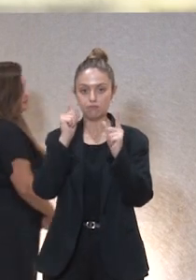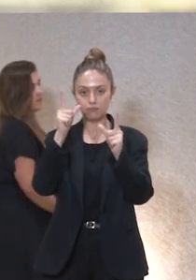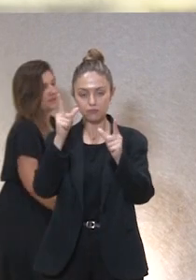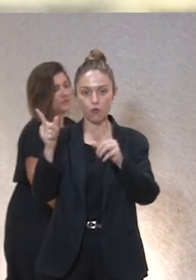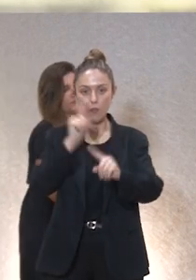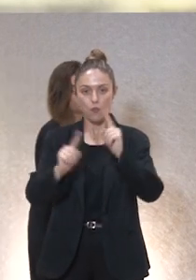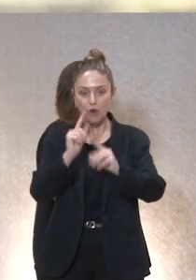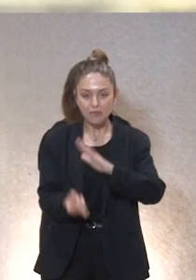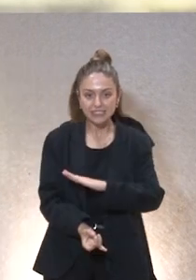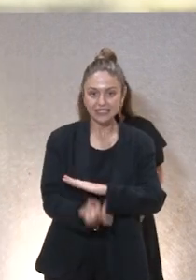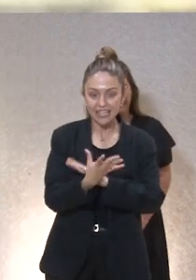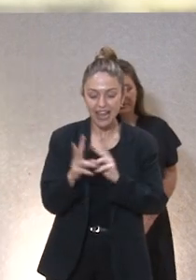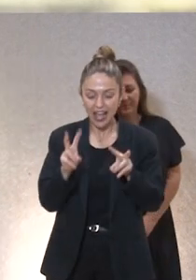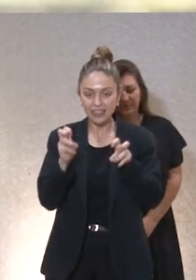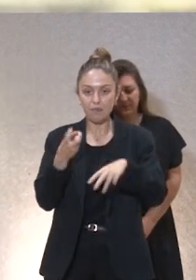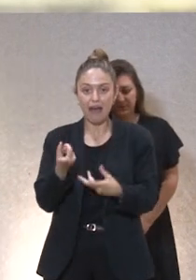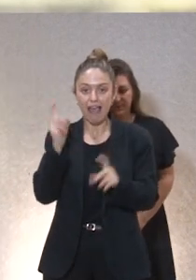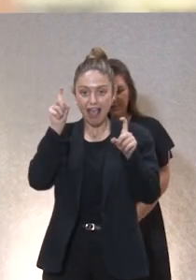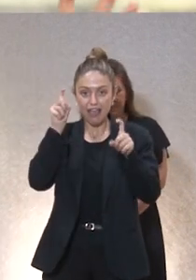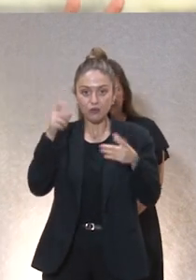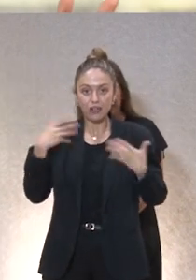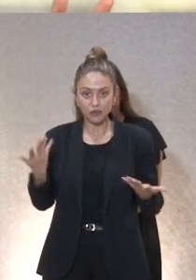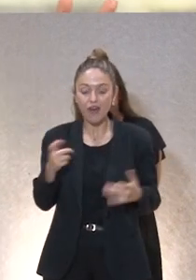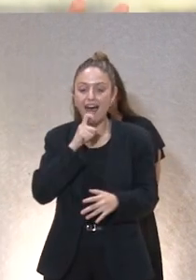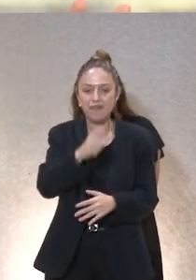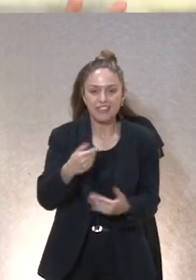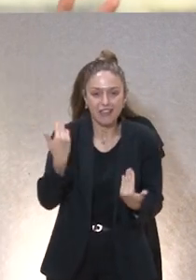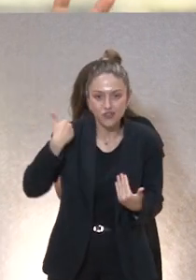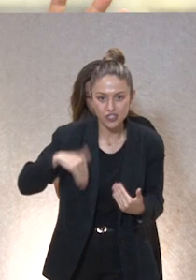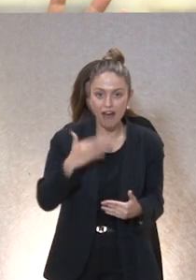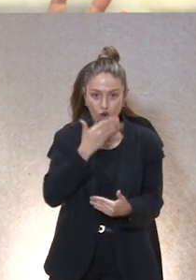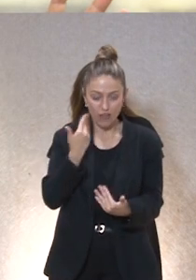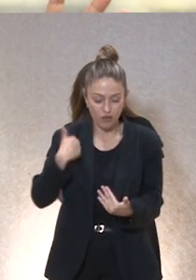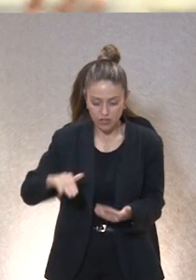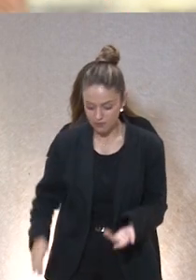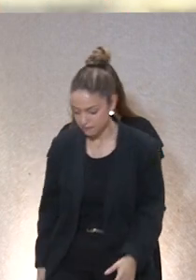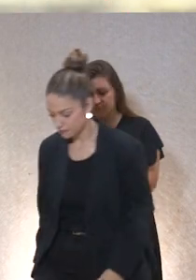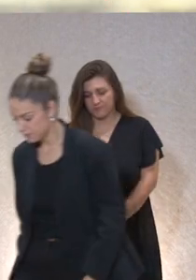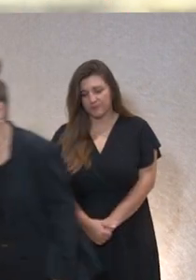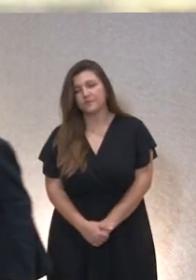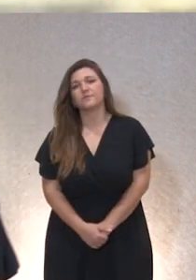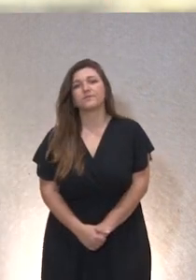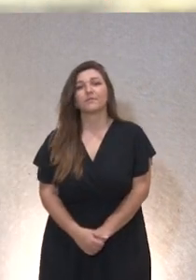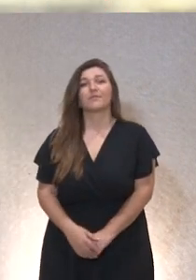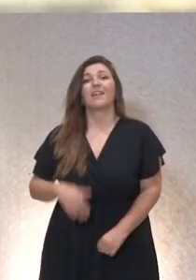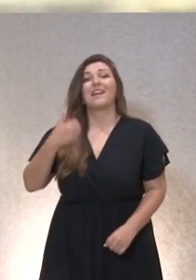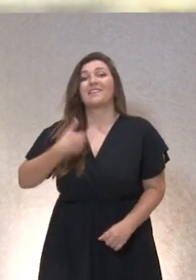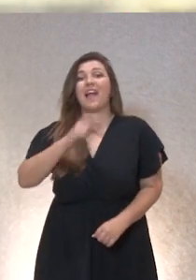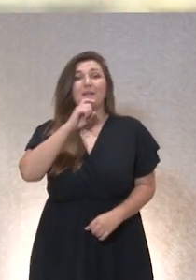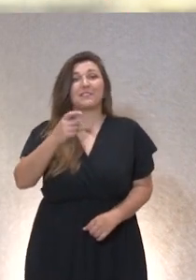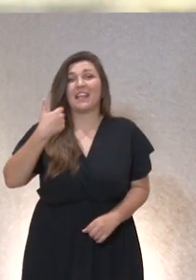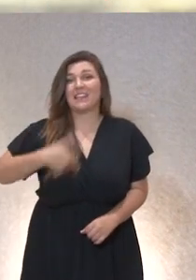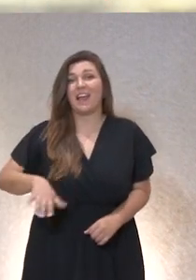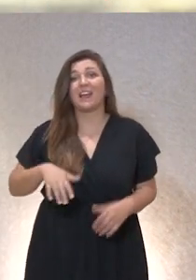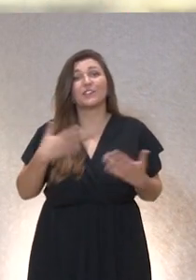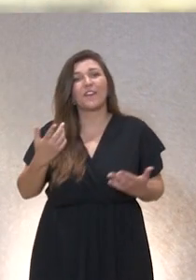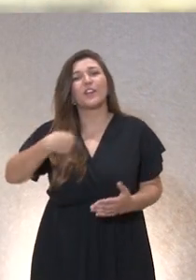suceder desde el punto de vista educativo pues bueno están avisados ya los educadores ya se está avisado entonces realmente tenemos